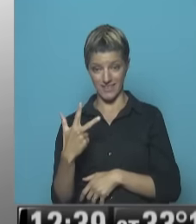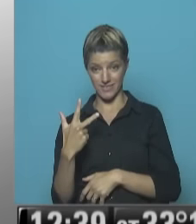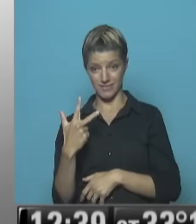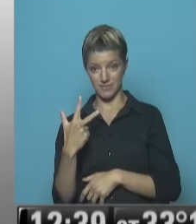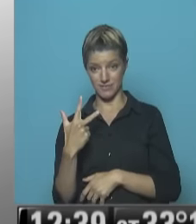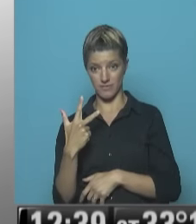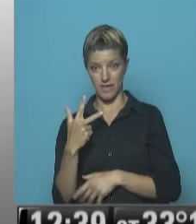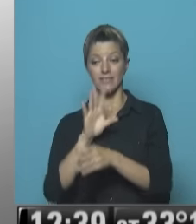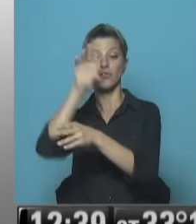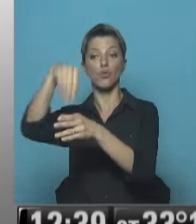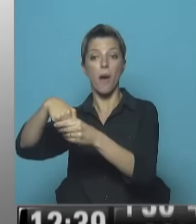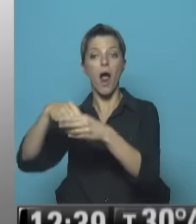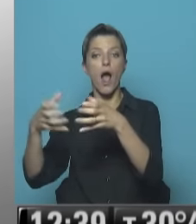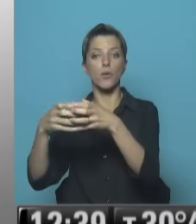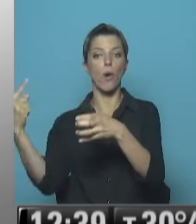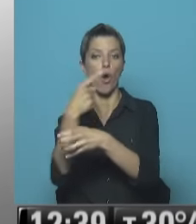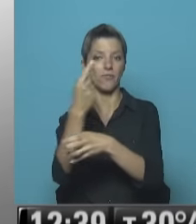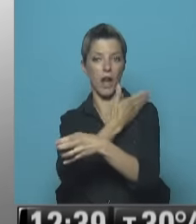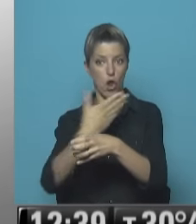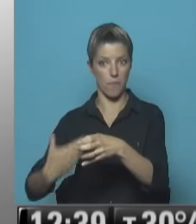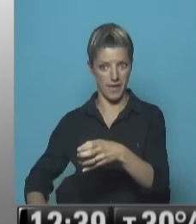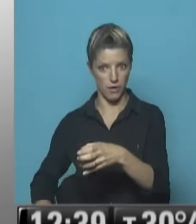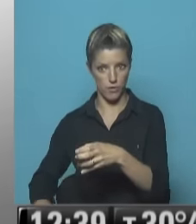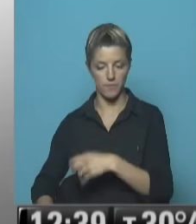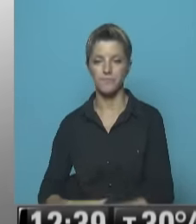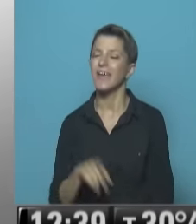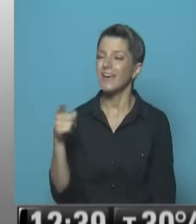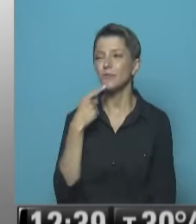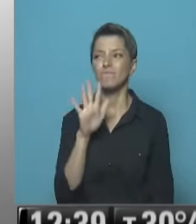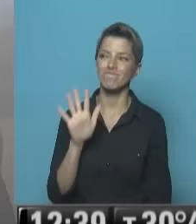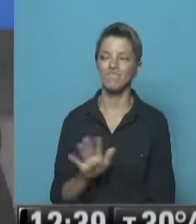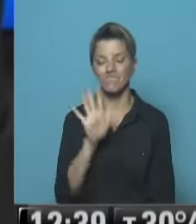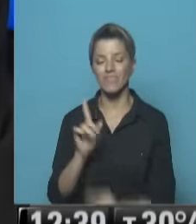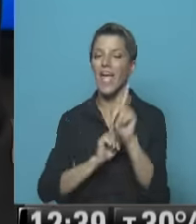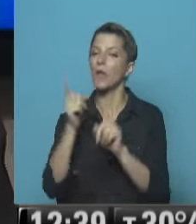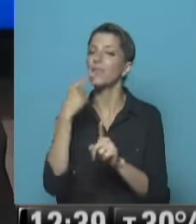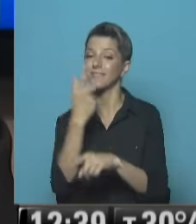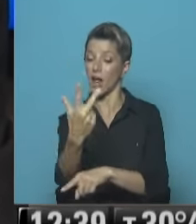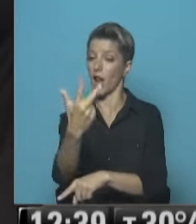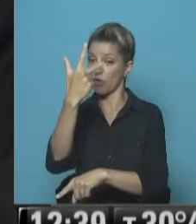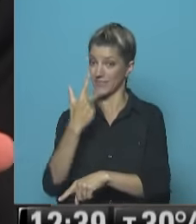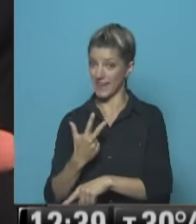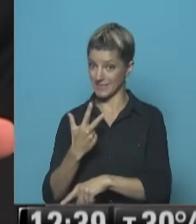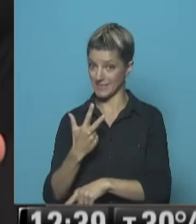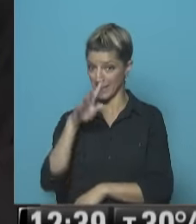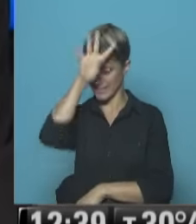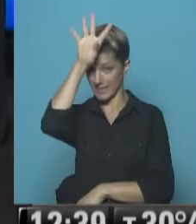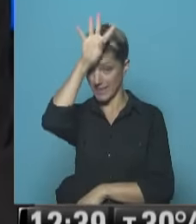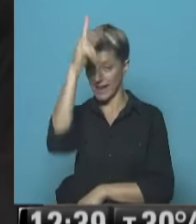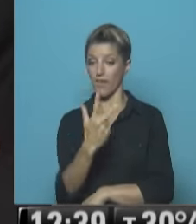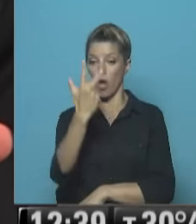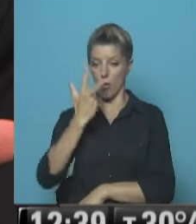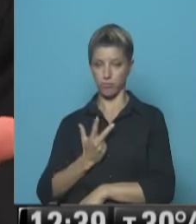sectores de derecha Esto también fue una de las cosas que sorprendió Porque algunos decían que estos tres representantes indígenas No estaban